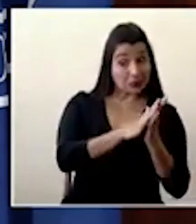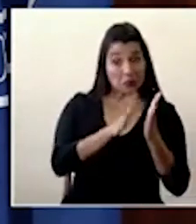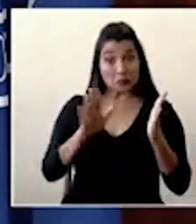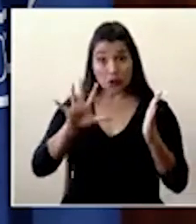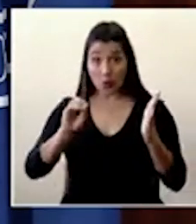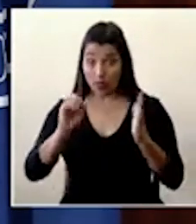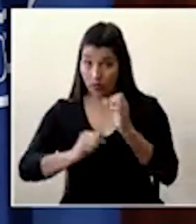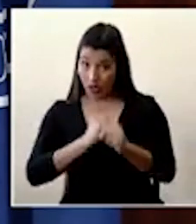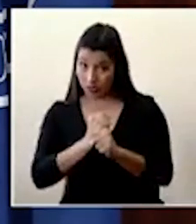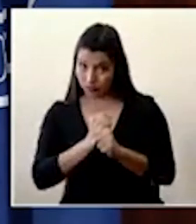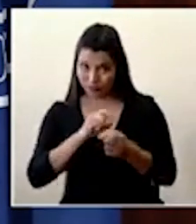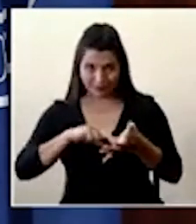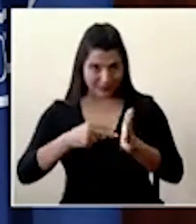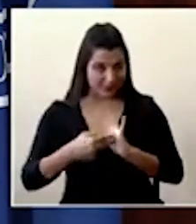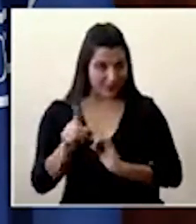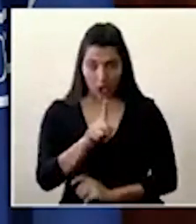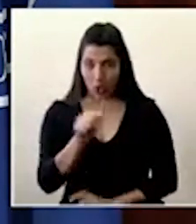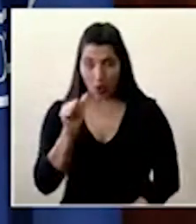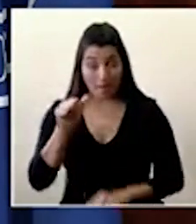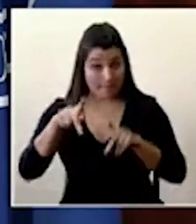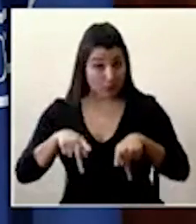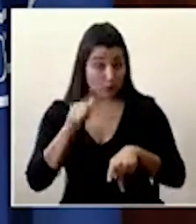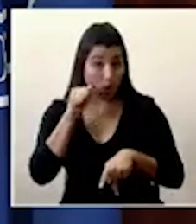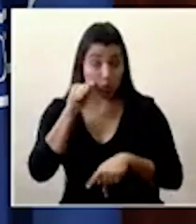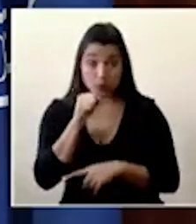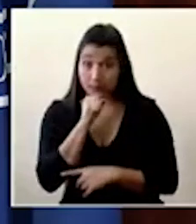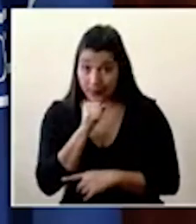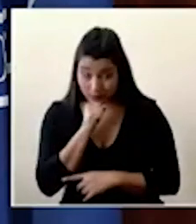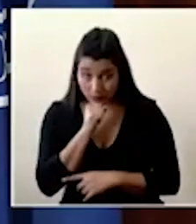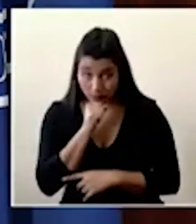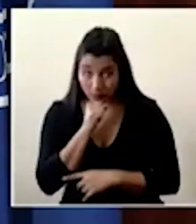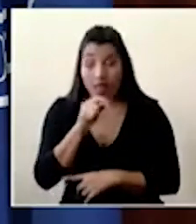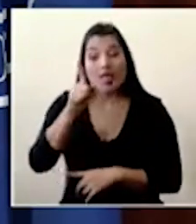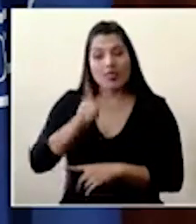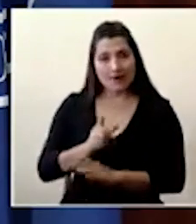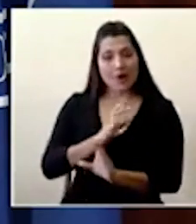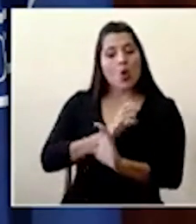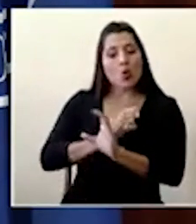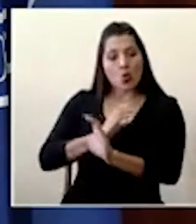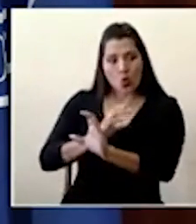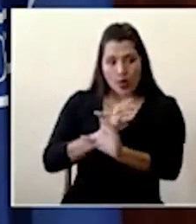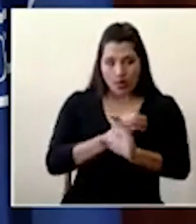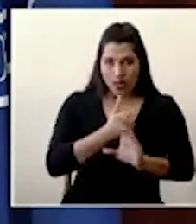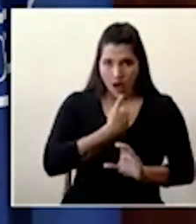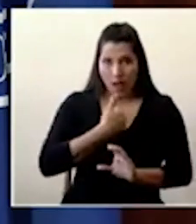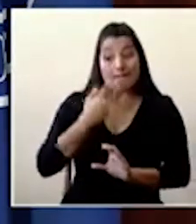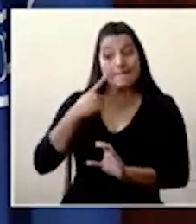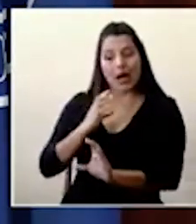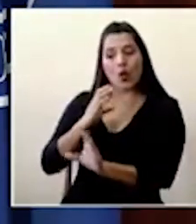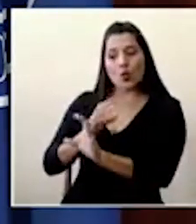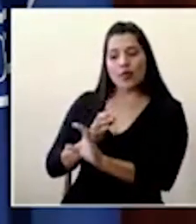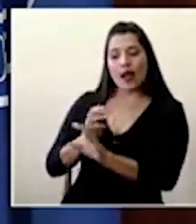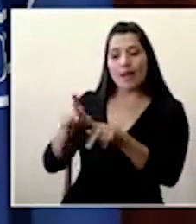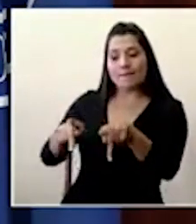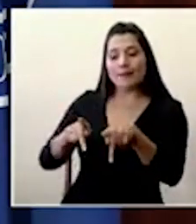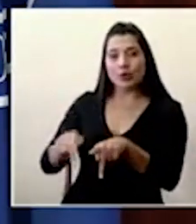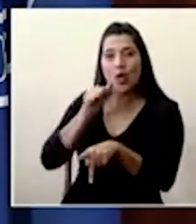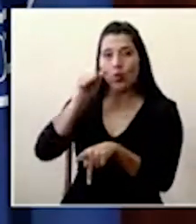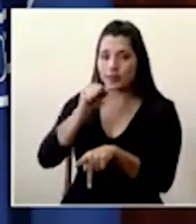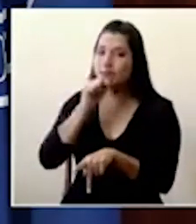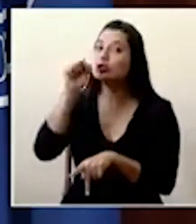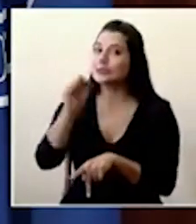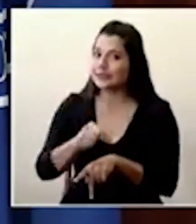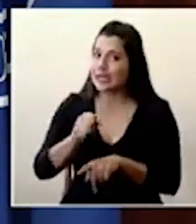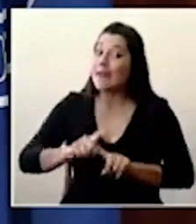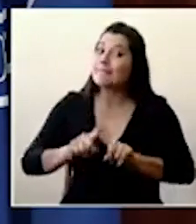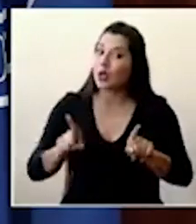años. Así que no solamente es el hecho de cuidarnos todos porque tenemos que cuidar a los adultos mayores, sino cuidarnos todos porque también